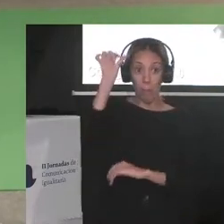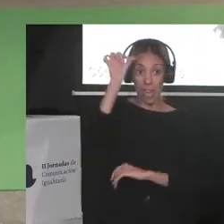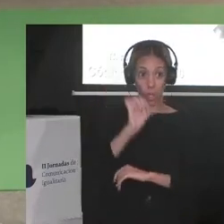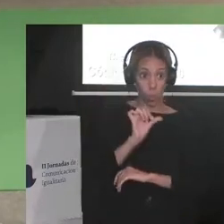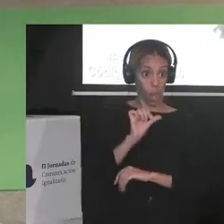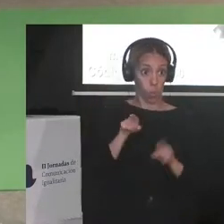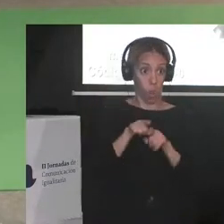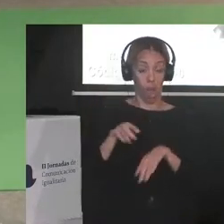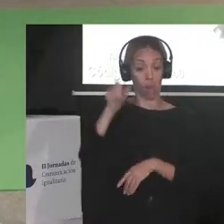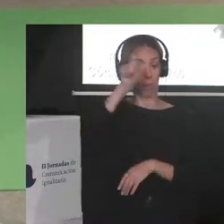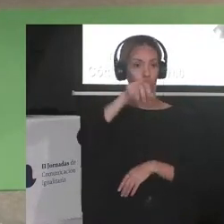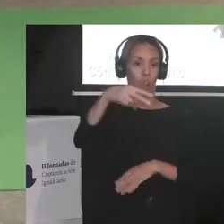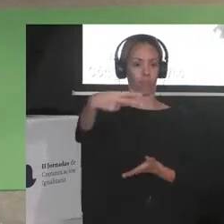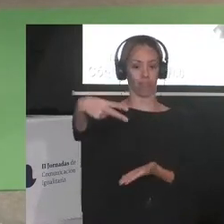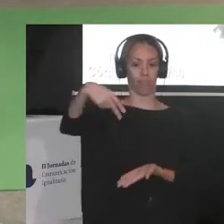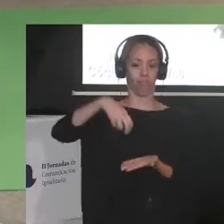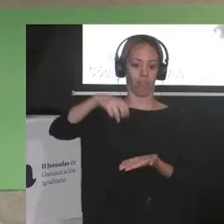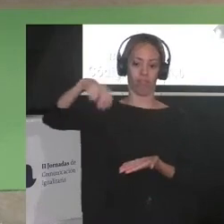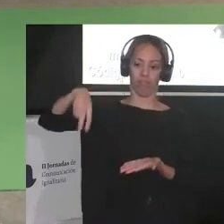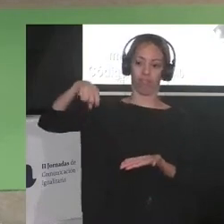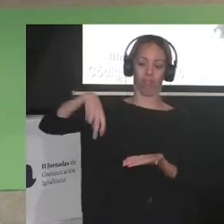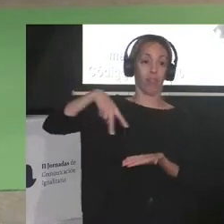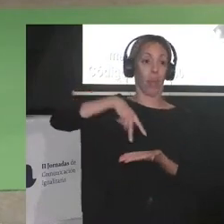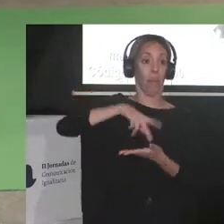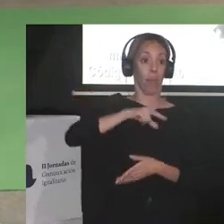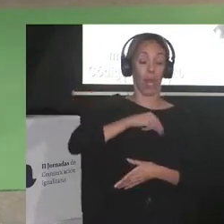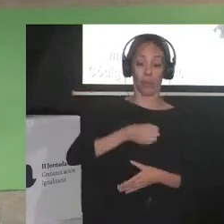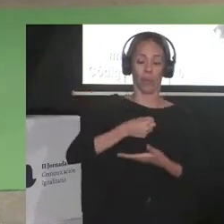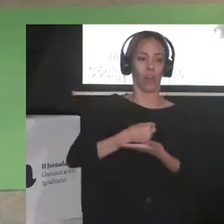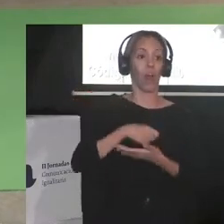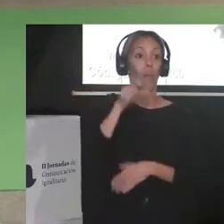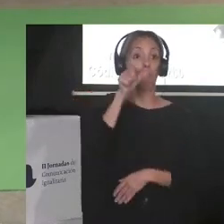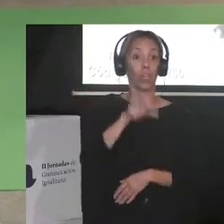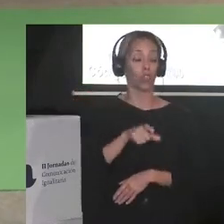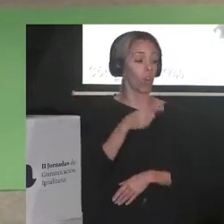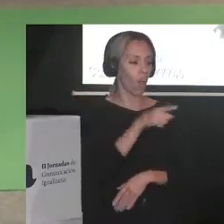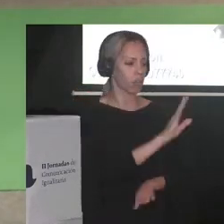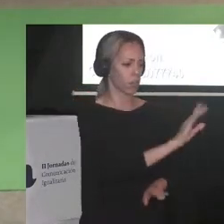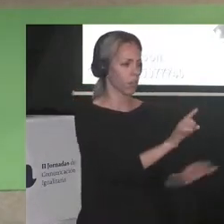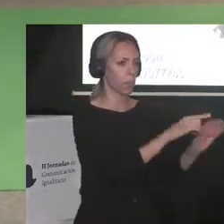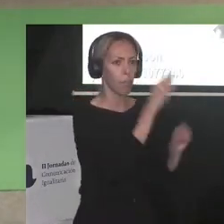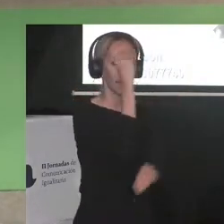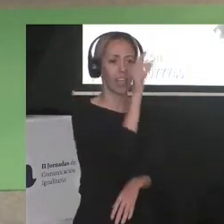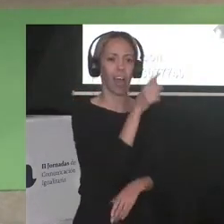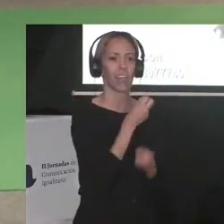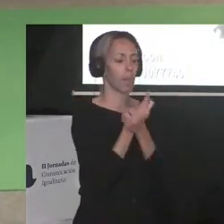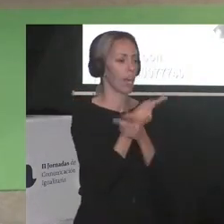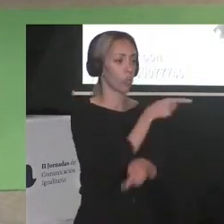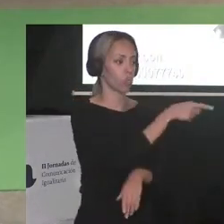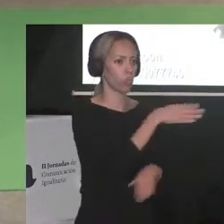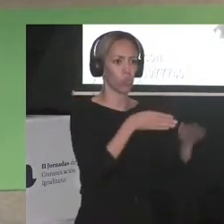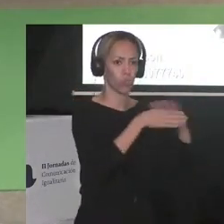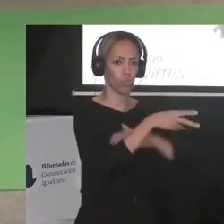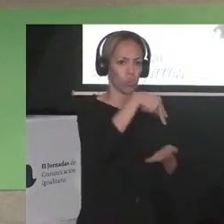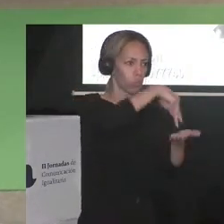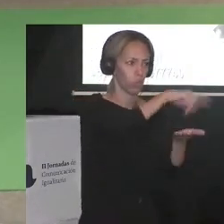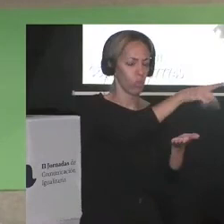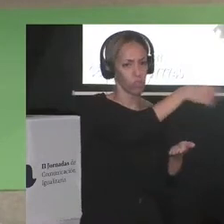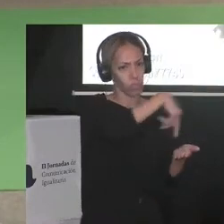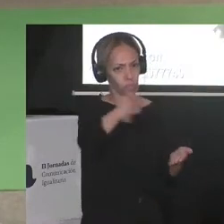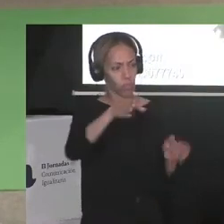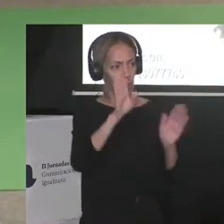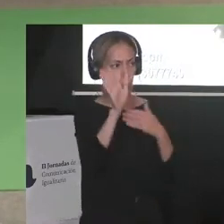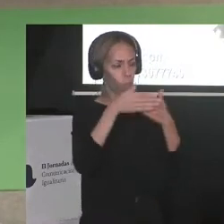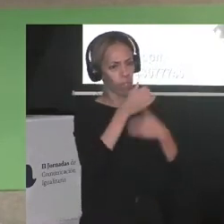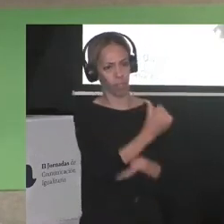premio, lo confundieron con el camarero y lo hicieron pasar por la puerta trasera. Por cierto, es algo que nos pasó en el